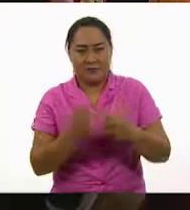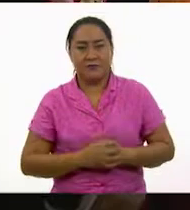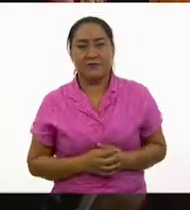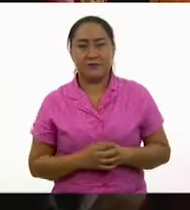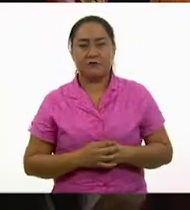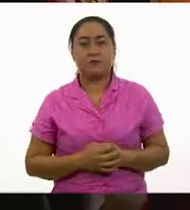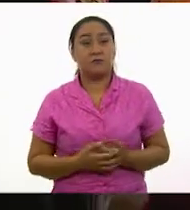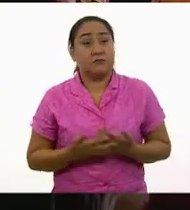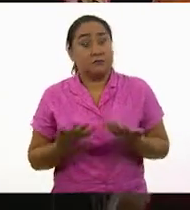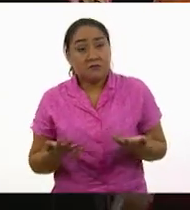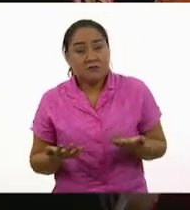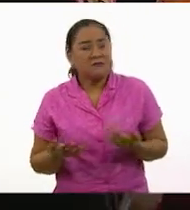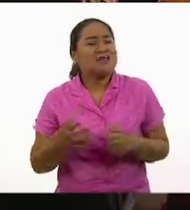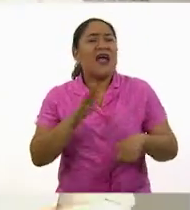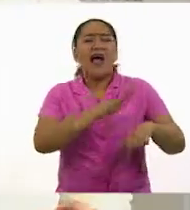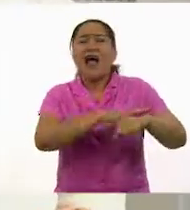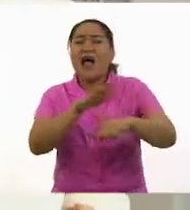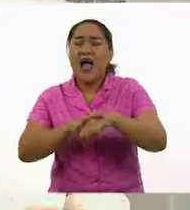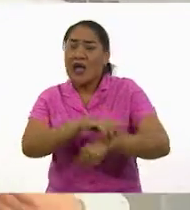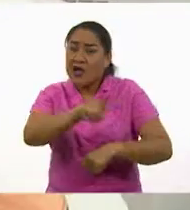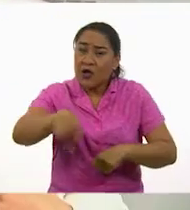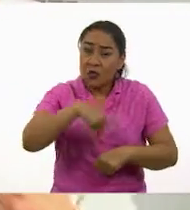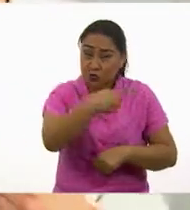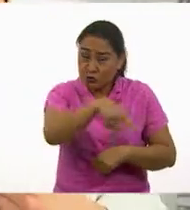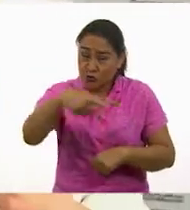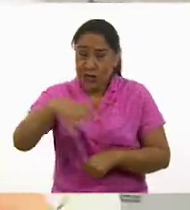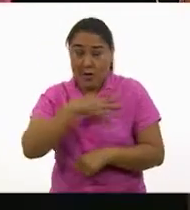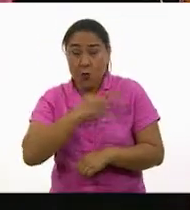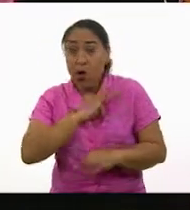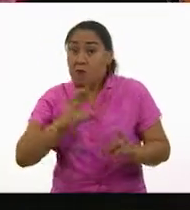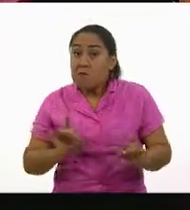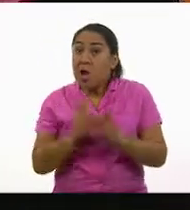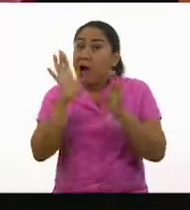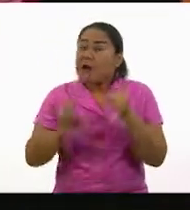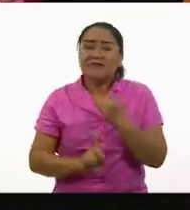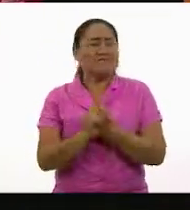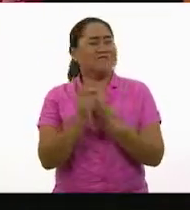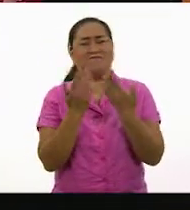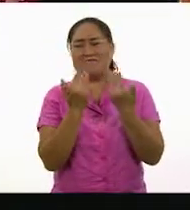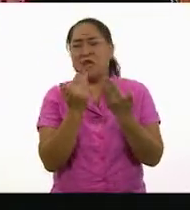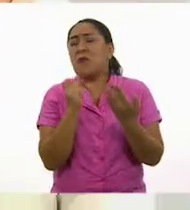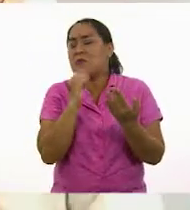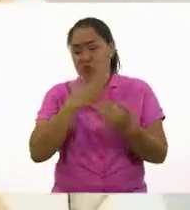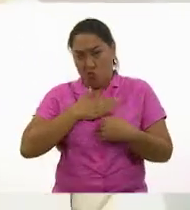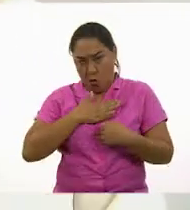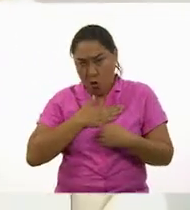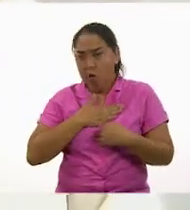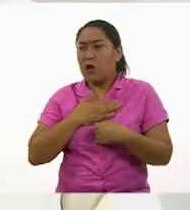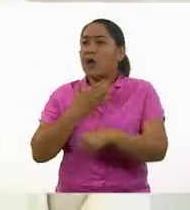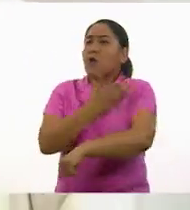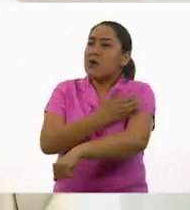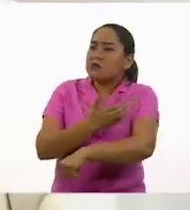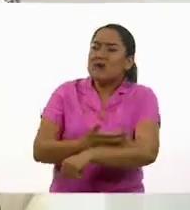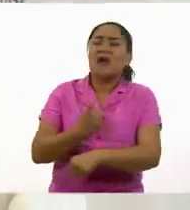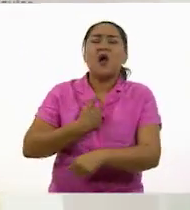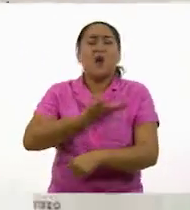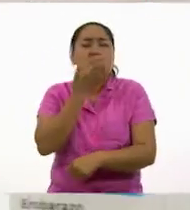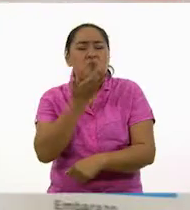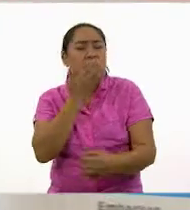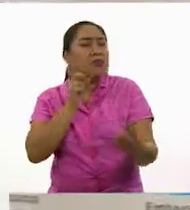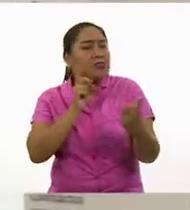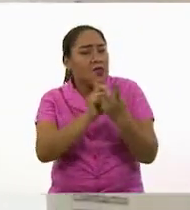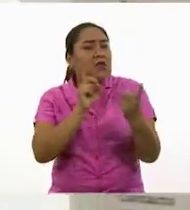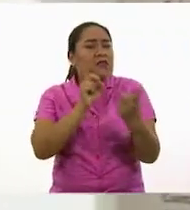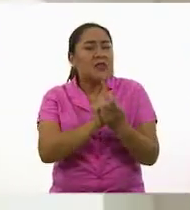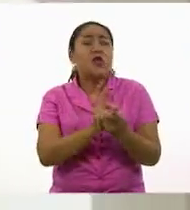Que sus hijos no corren ningún riesgo. Yo, al igual que otros compañeros doctores, trato todos los días con enfermos de